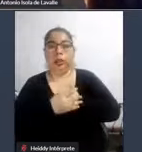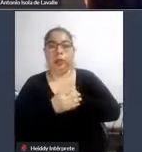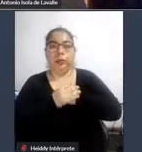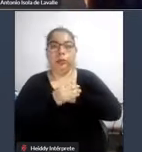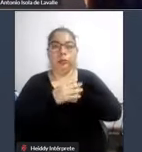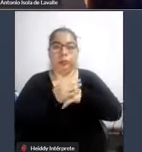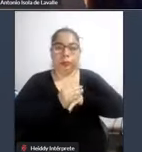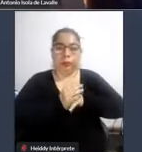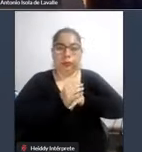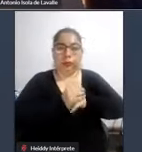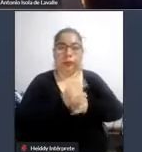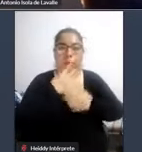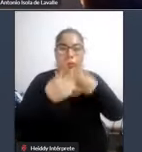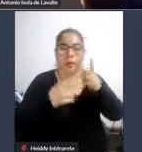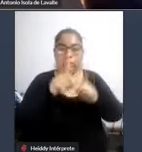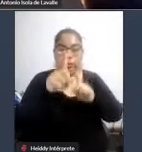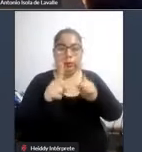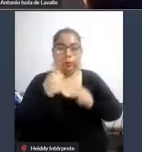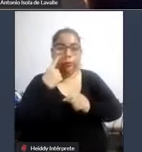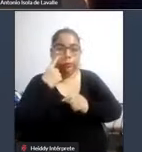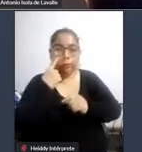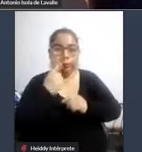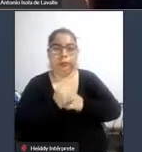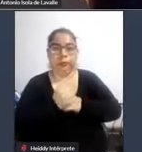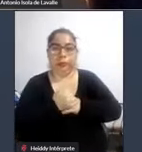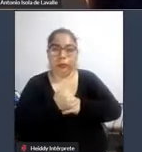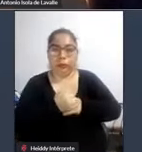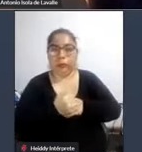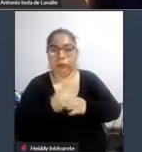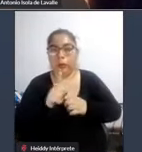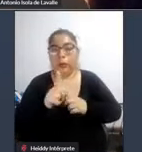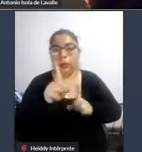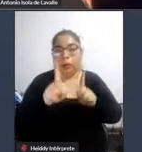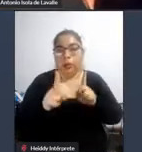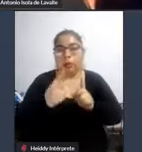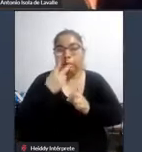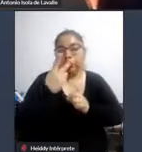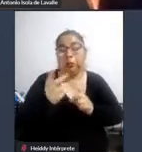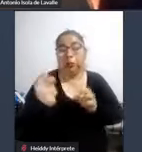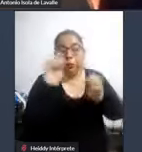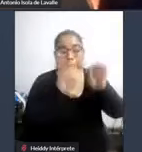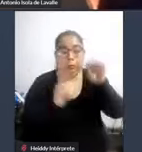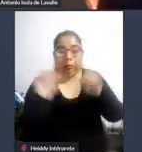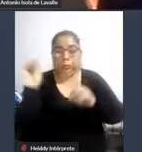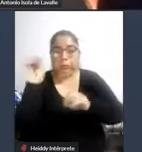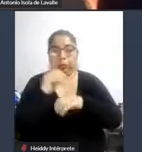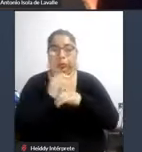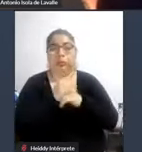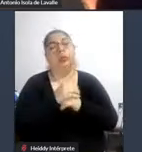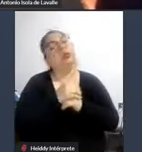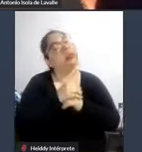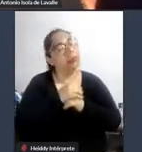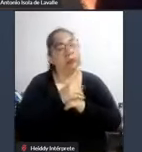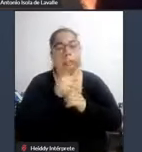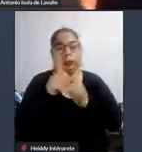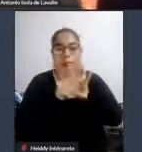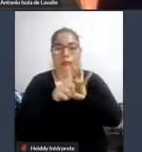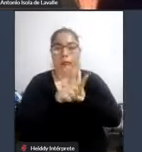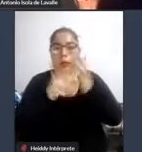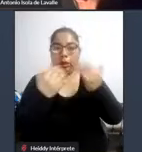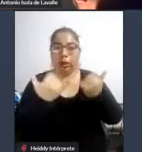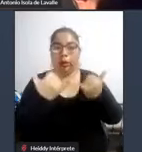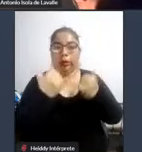también muchos han tenido la posibilidad de repente de poder aportar sobre esa sobre la ley que ahora